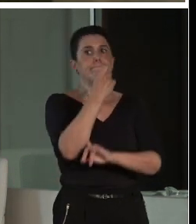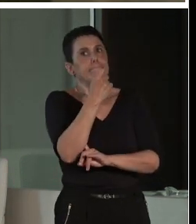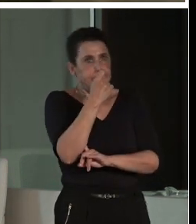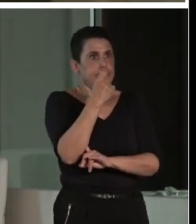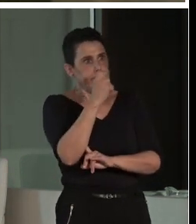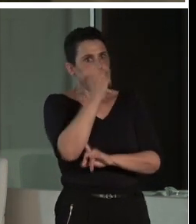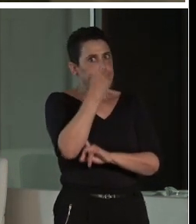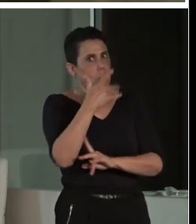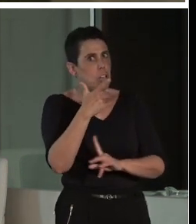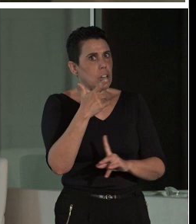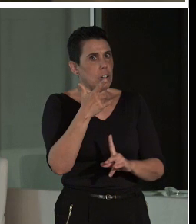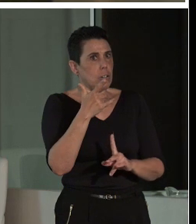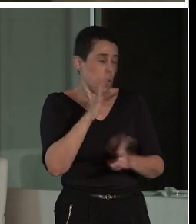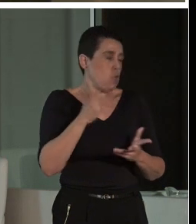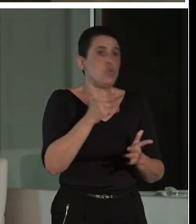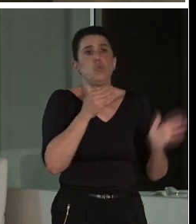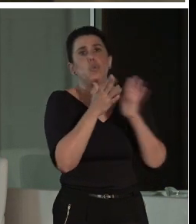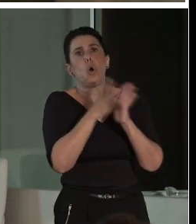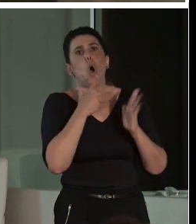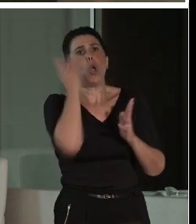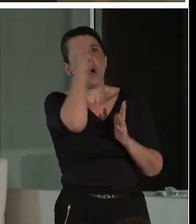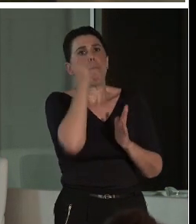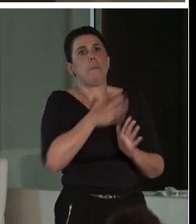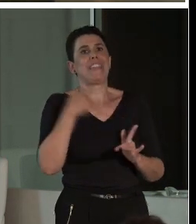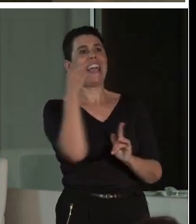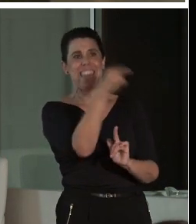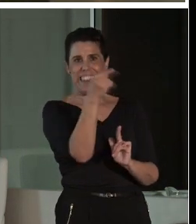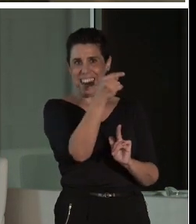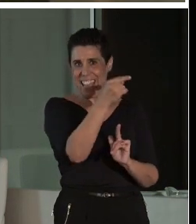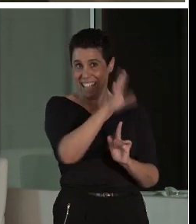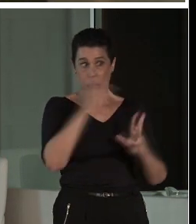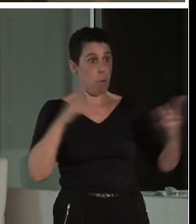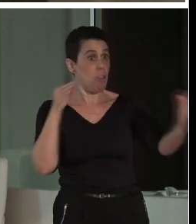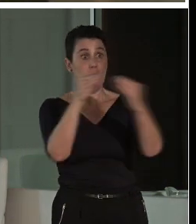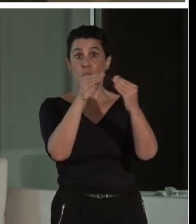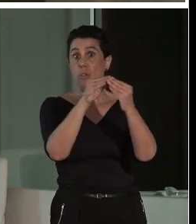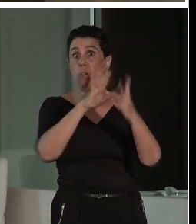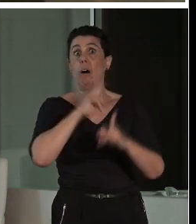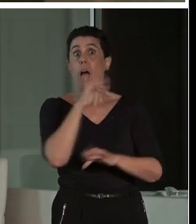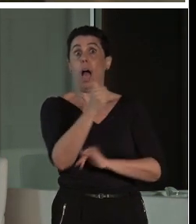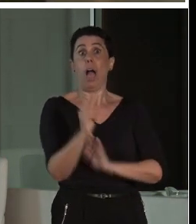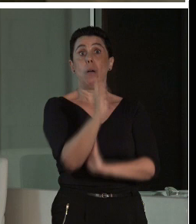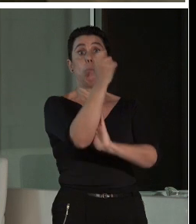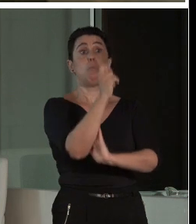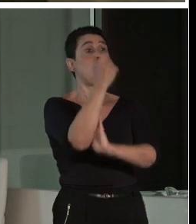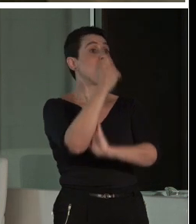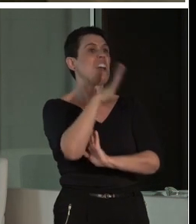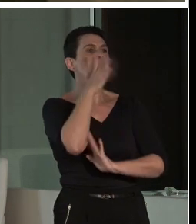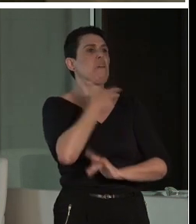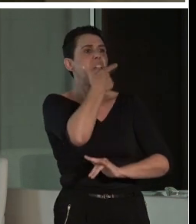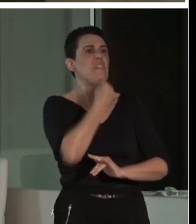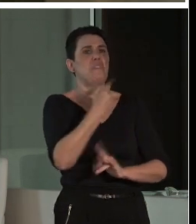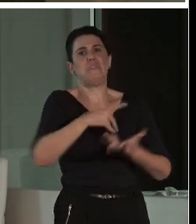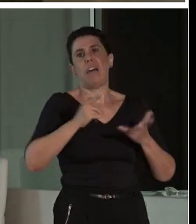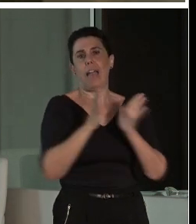nada malo, quiero decir, coincido con todos vosotros. Lo importante es, cuando tienes un reto, eso es fantástico, porque lo fácil, las